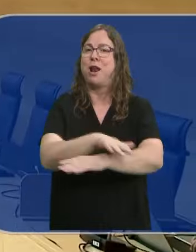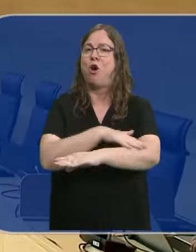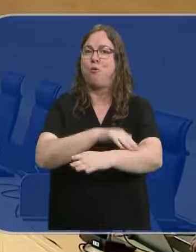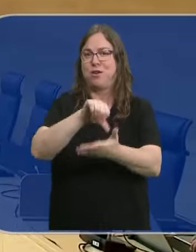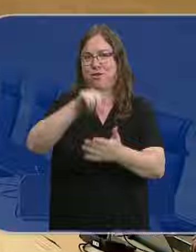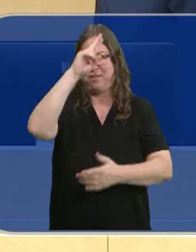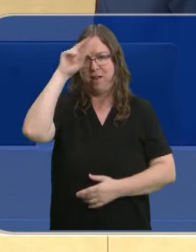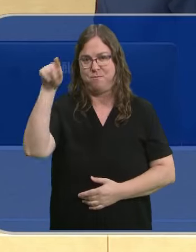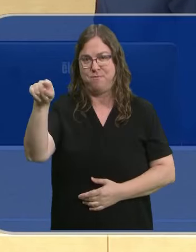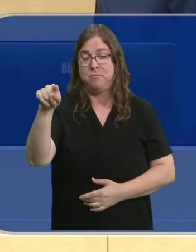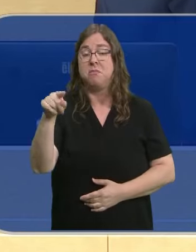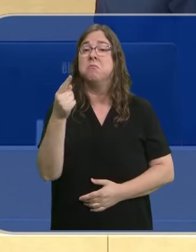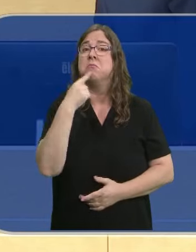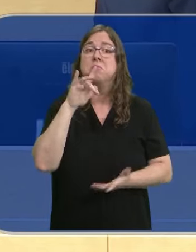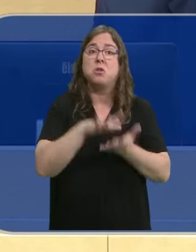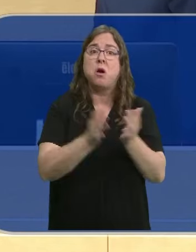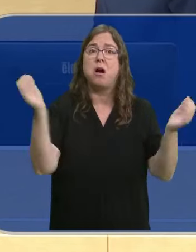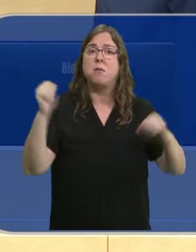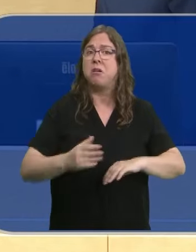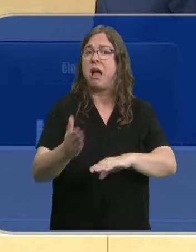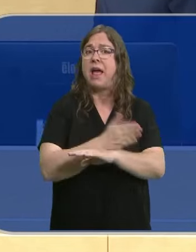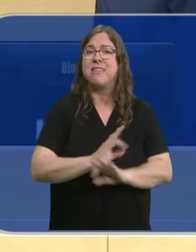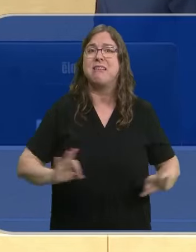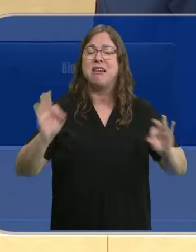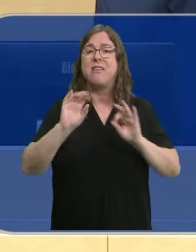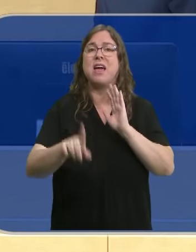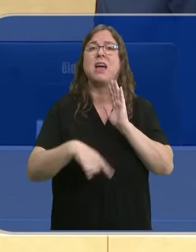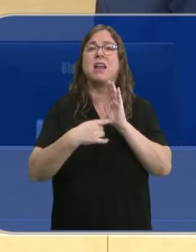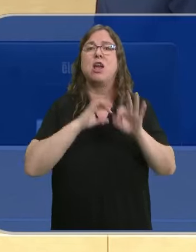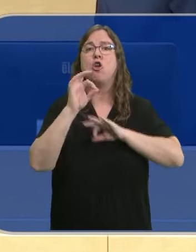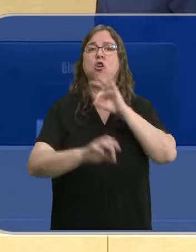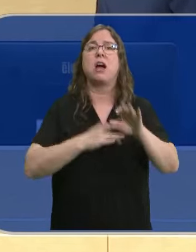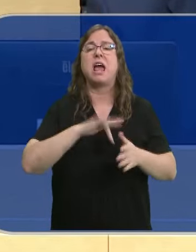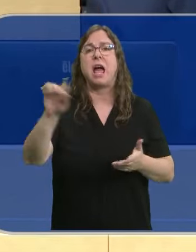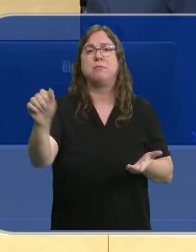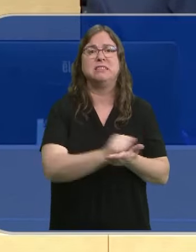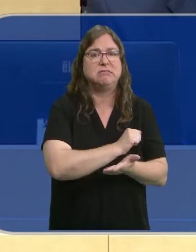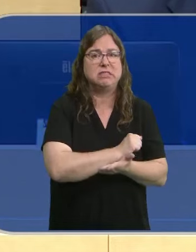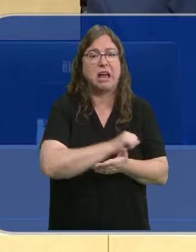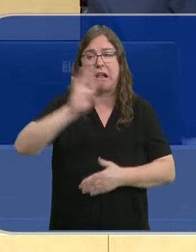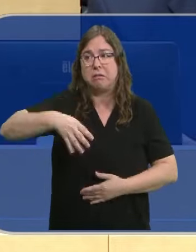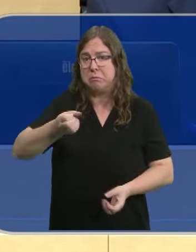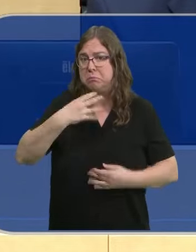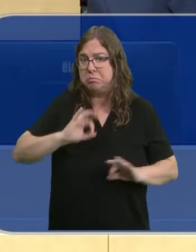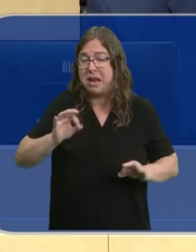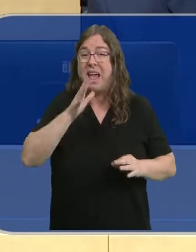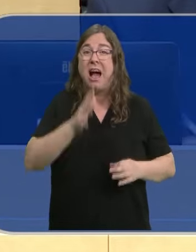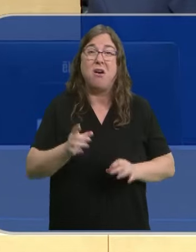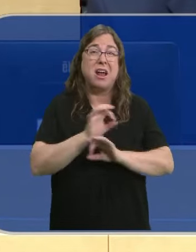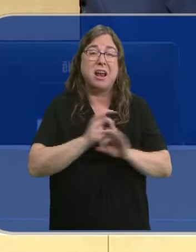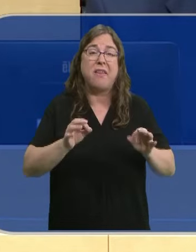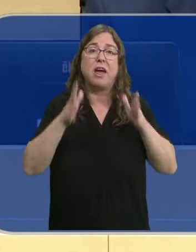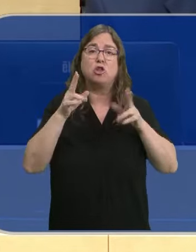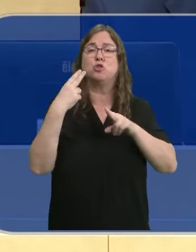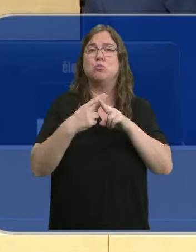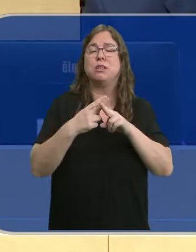central. Nada hemos sabido antes de aprobarse sobre la ley orgánica de amnistía de Cataluña. Nada hemos sabido a día de hoy del Consejo